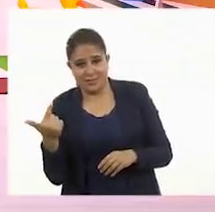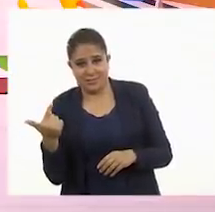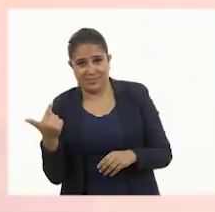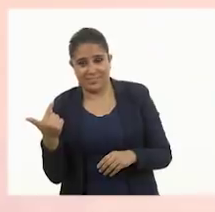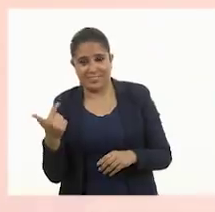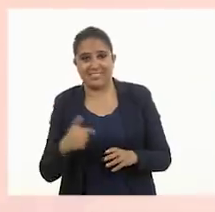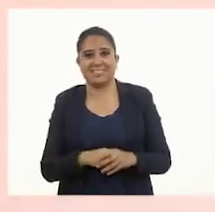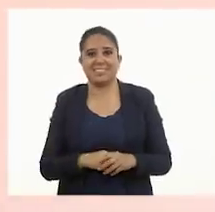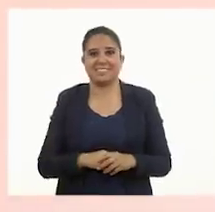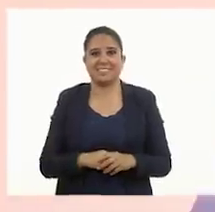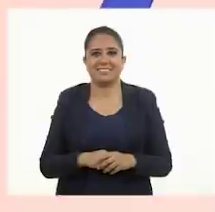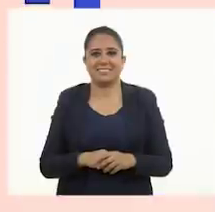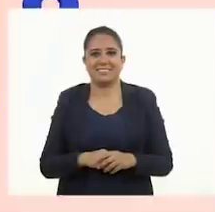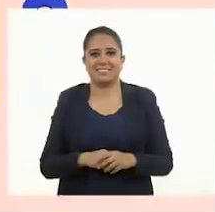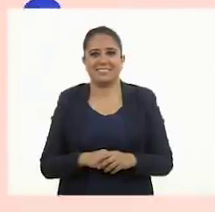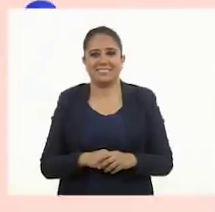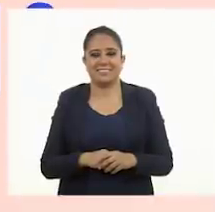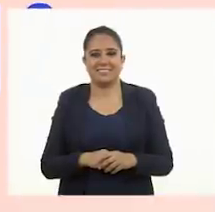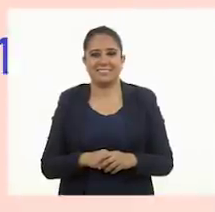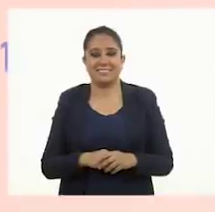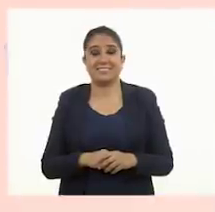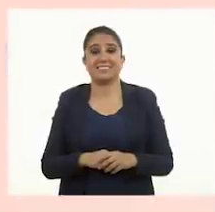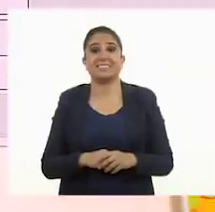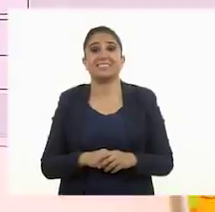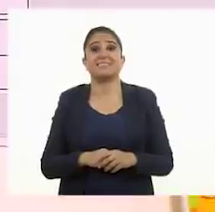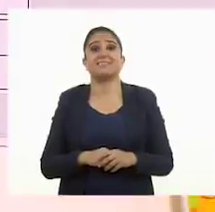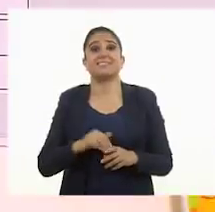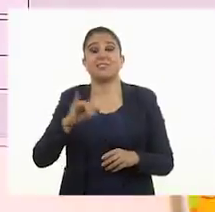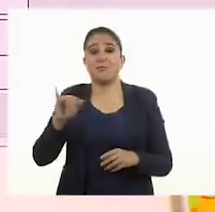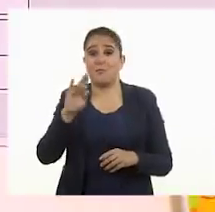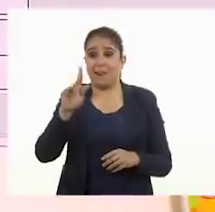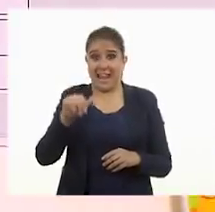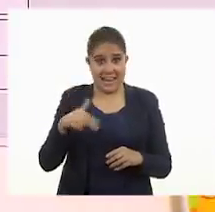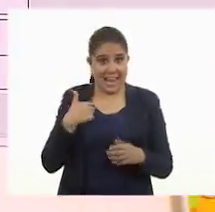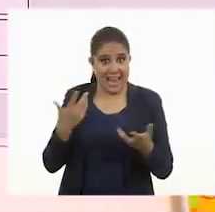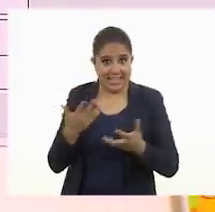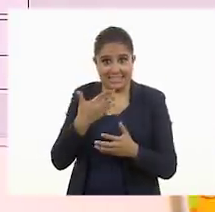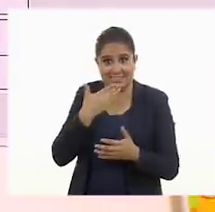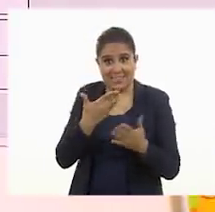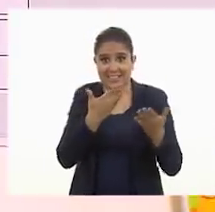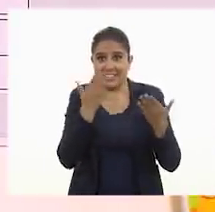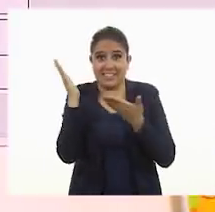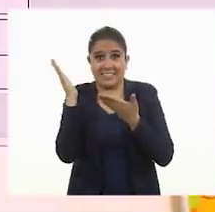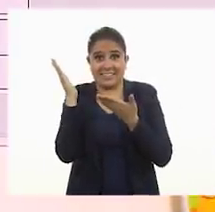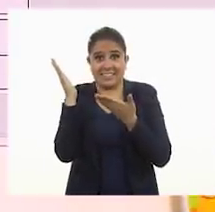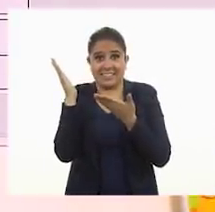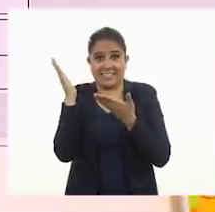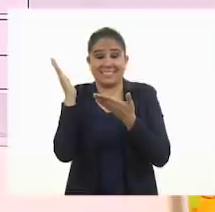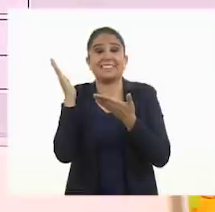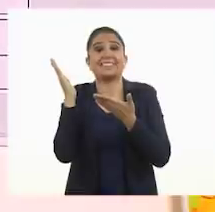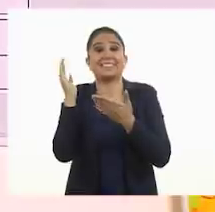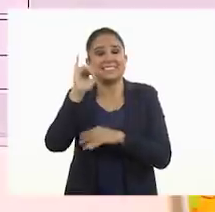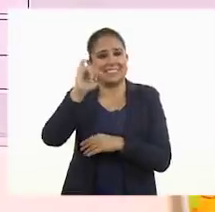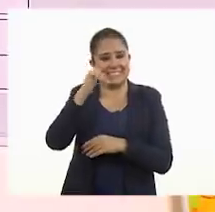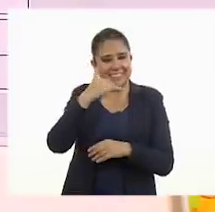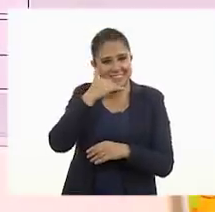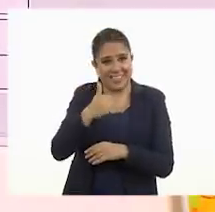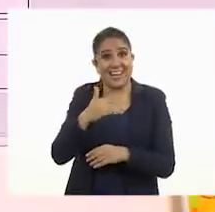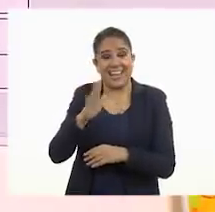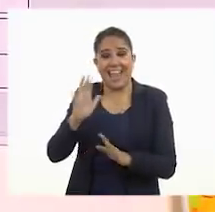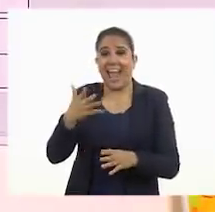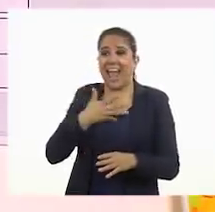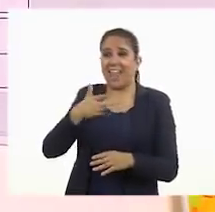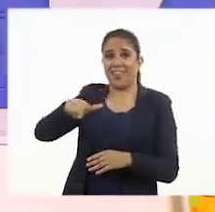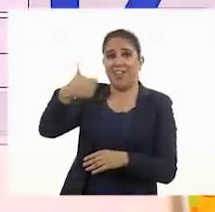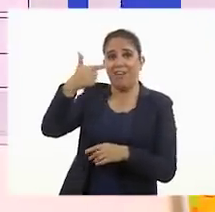Doce. Doce. Julián, ¿lo hice bien? ¿Sí? Ya tenemos